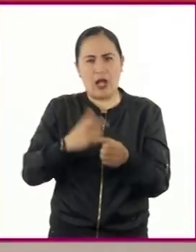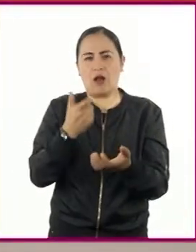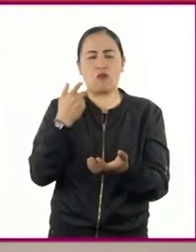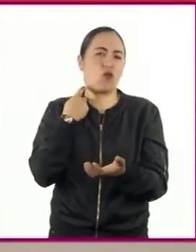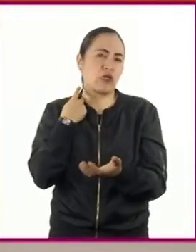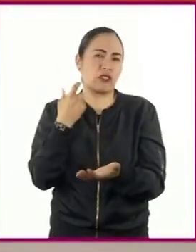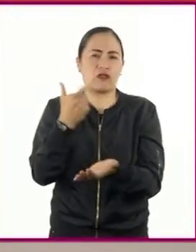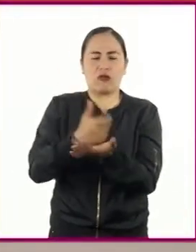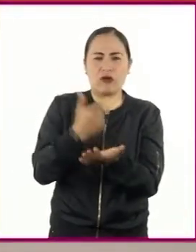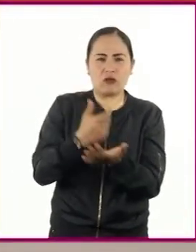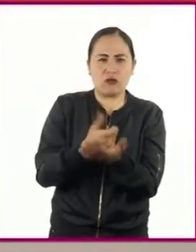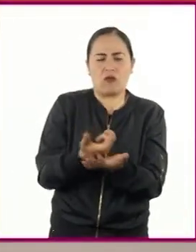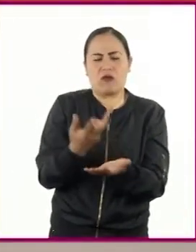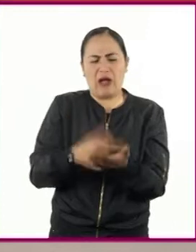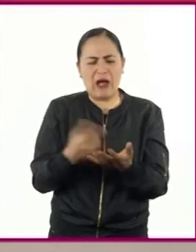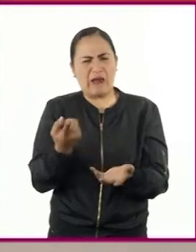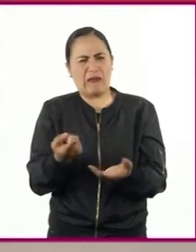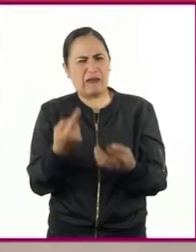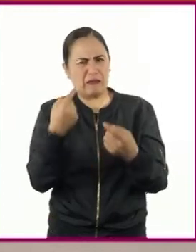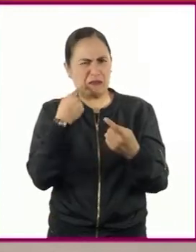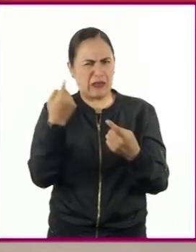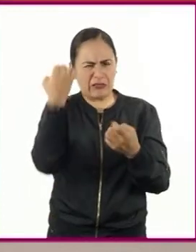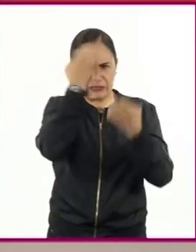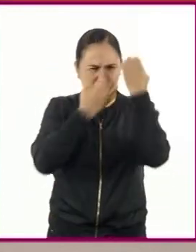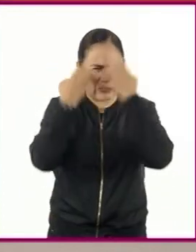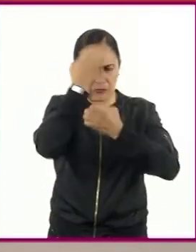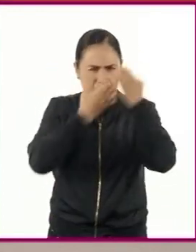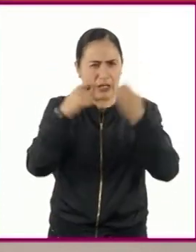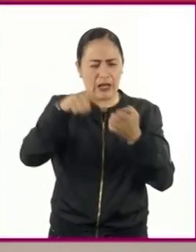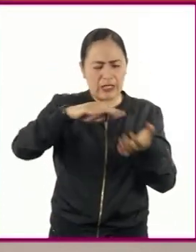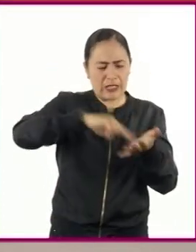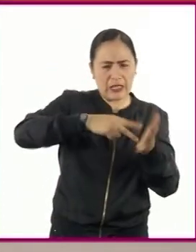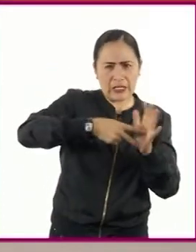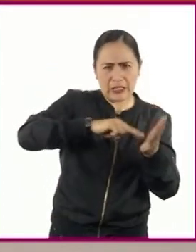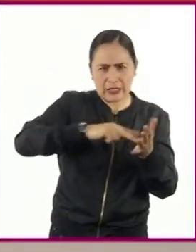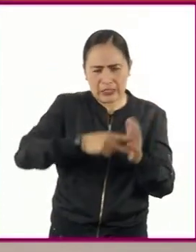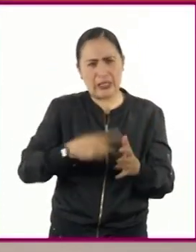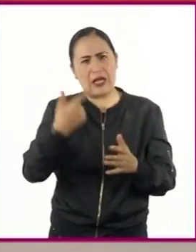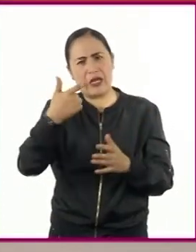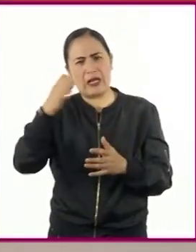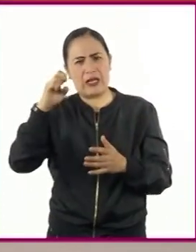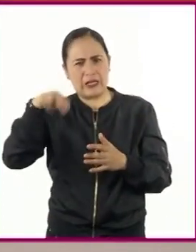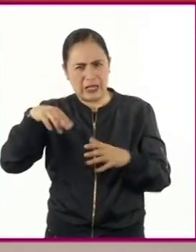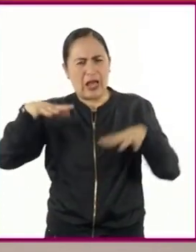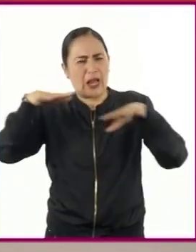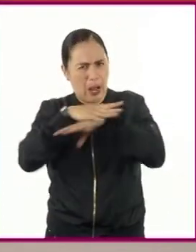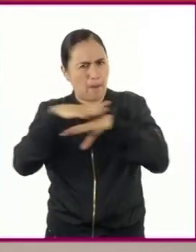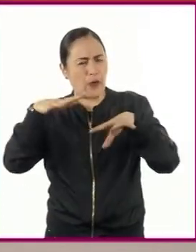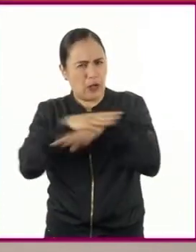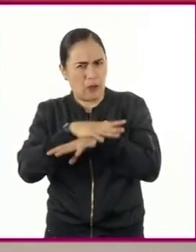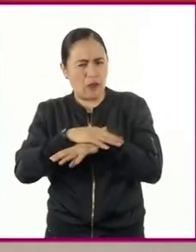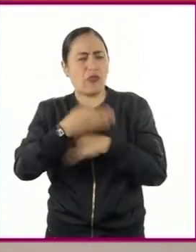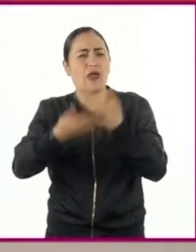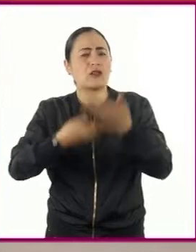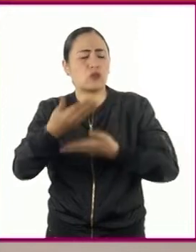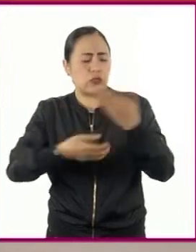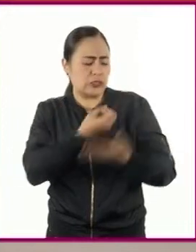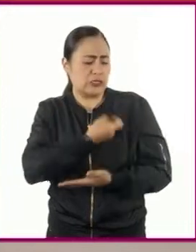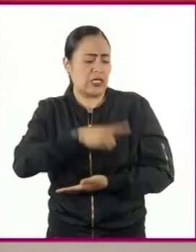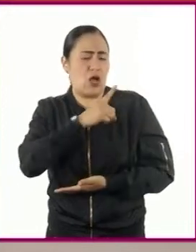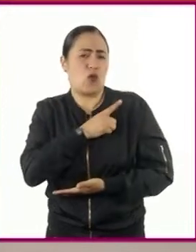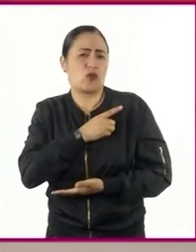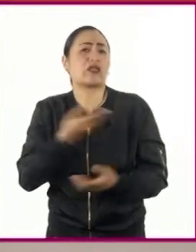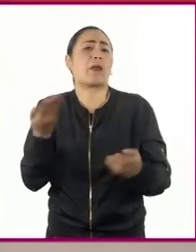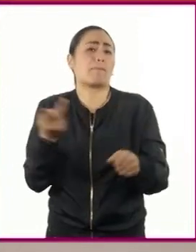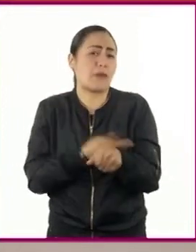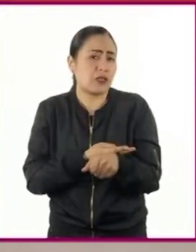sobre efectos que la aplicación de la ingeniería y la modificación genética pueden tener en la salud humana, los